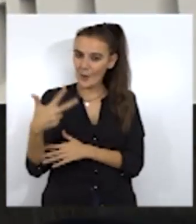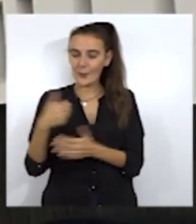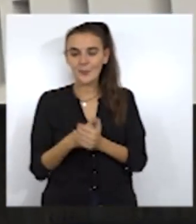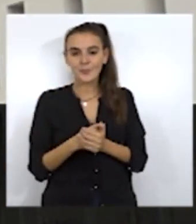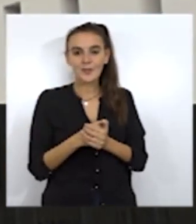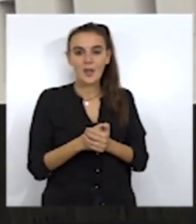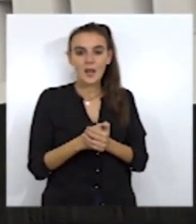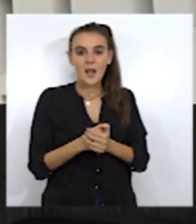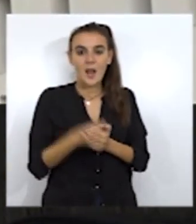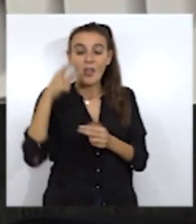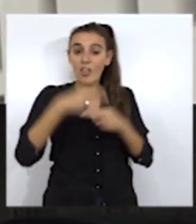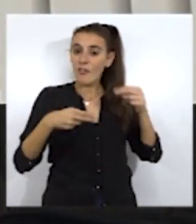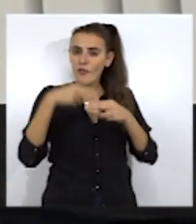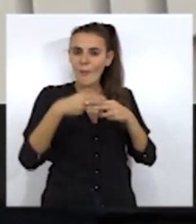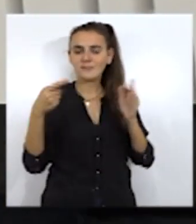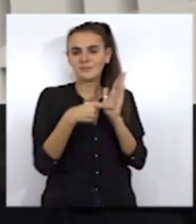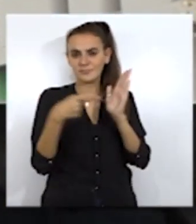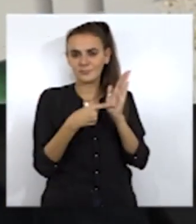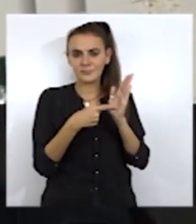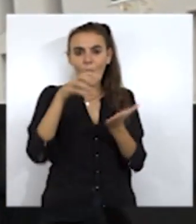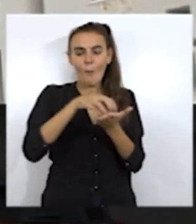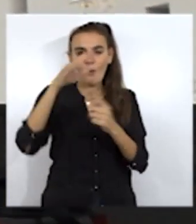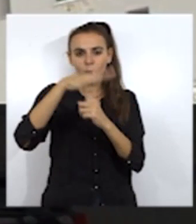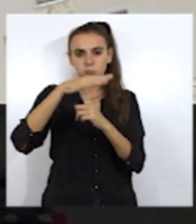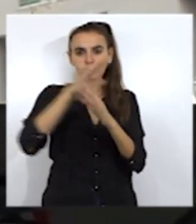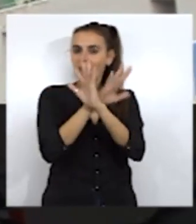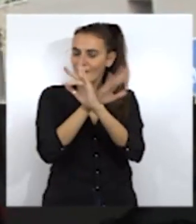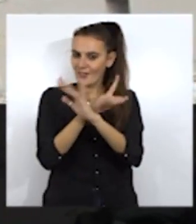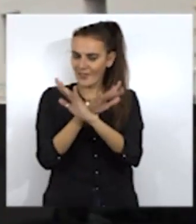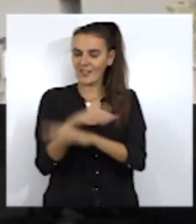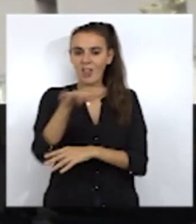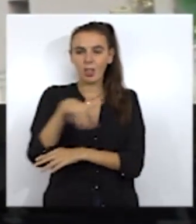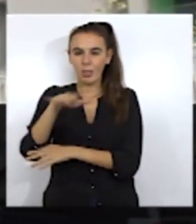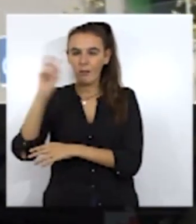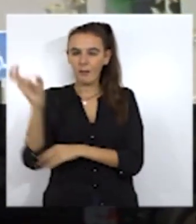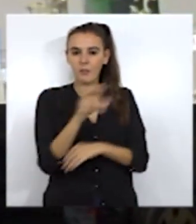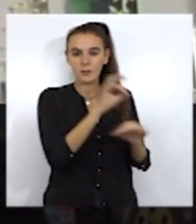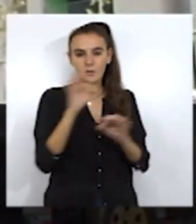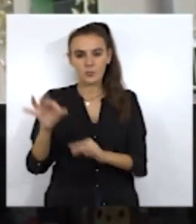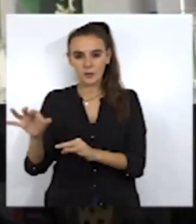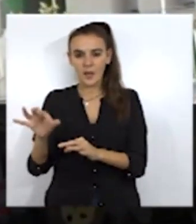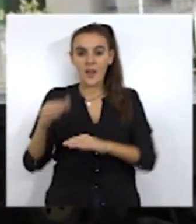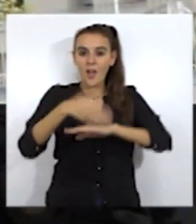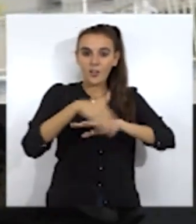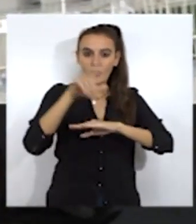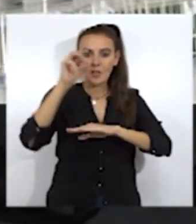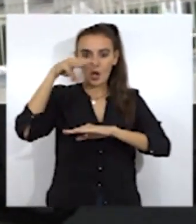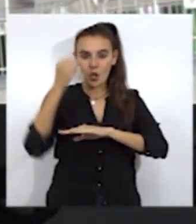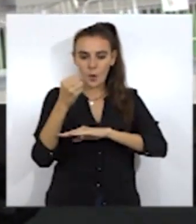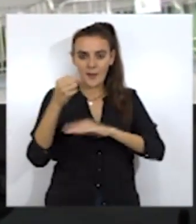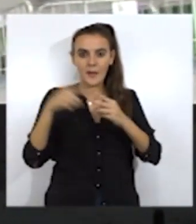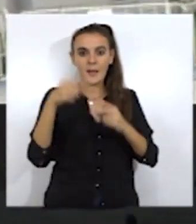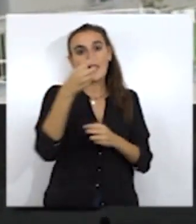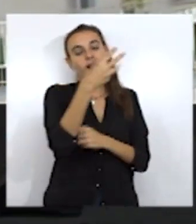Desde Fomento también se ha confirmado la instalación de parques infantiles en varias zonas. En concreto serán los vecinos de Loma Colmenar,